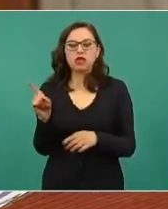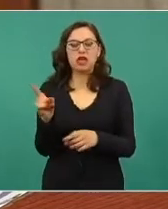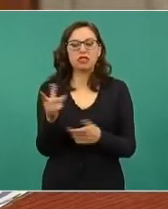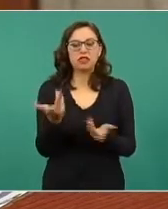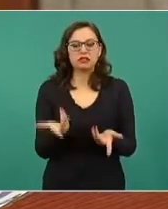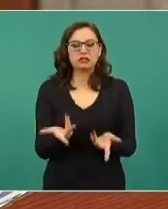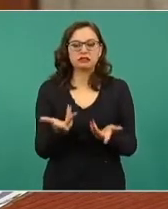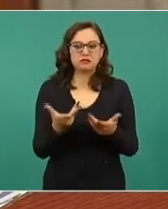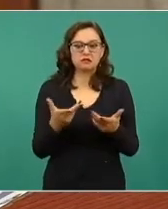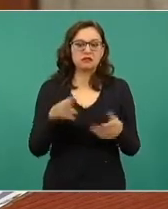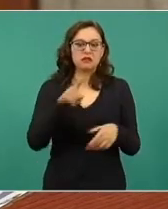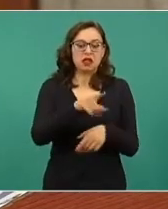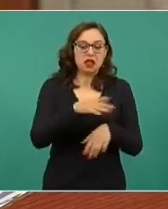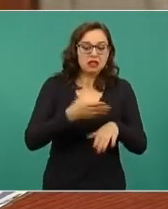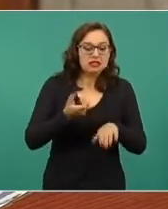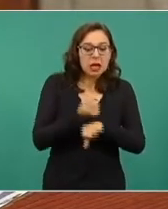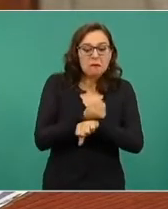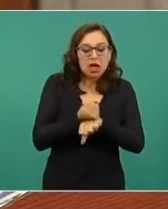Jertz.